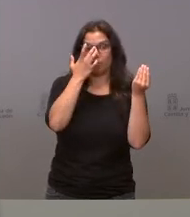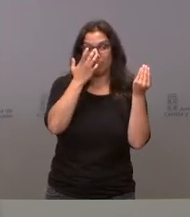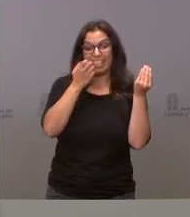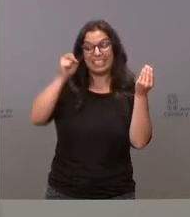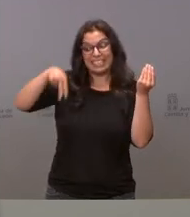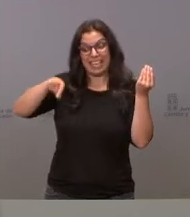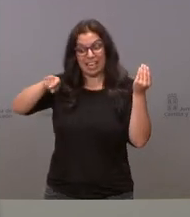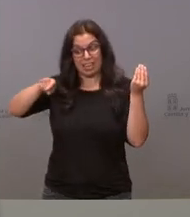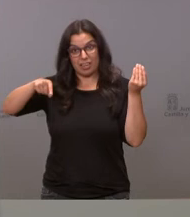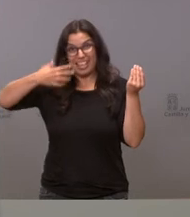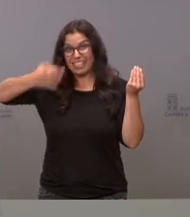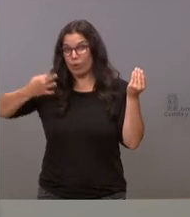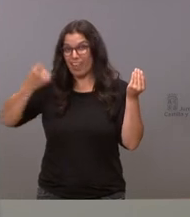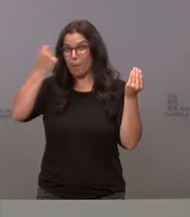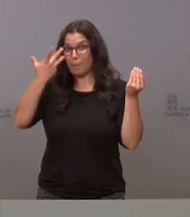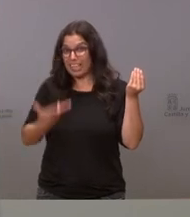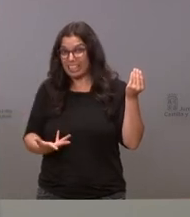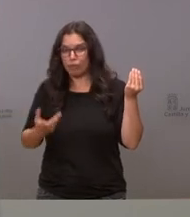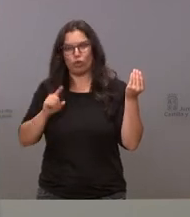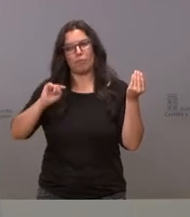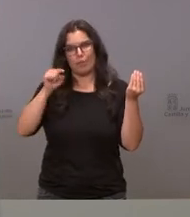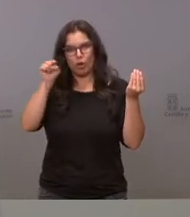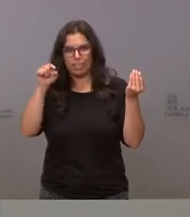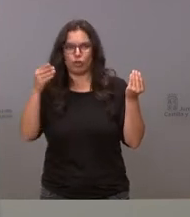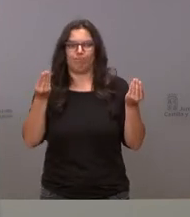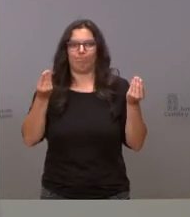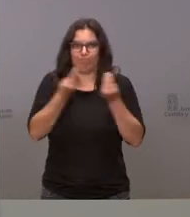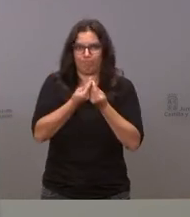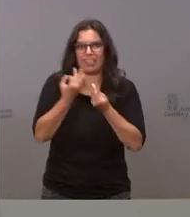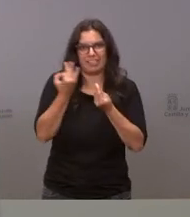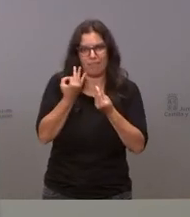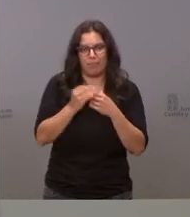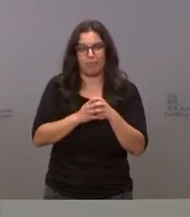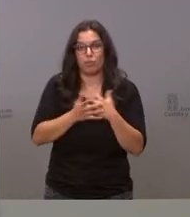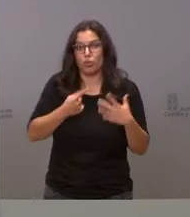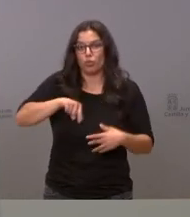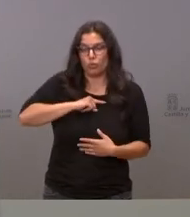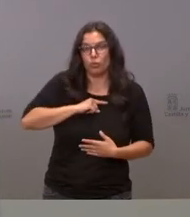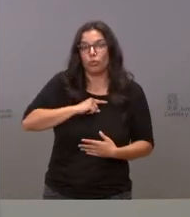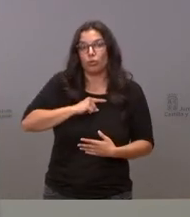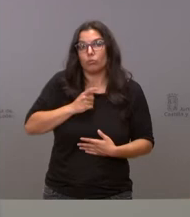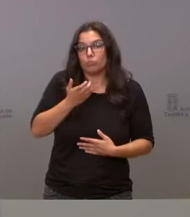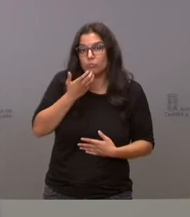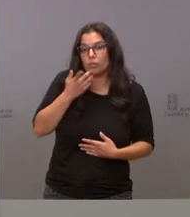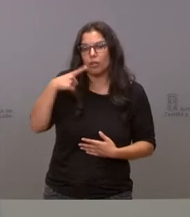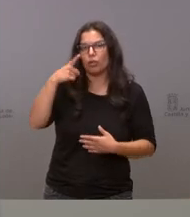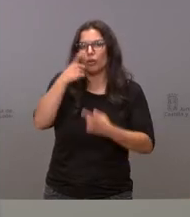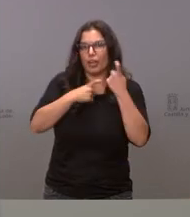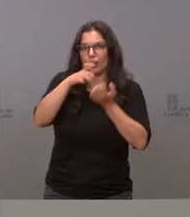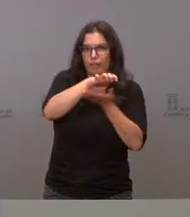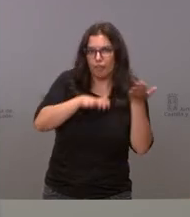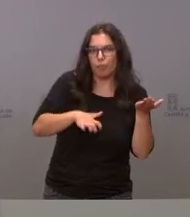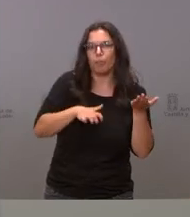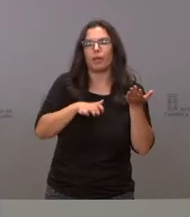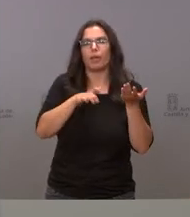si no hemos asegurado esto por tanto nosotros esperamos que si el Consejo Constitutivo emite informe que esperamos que emite informe